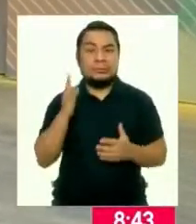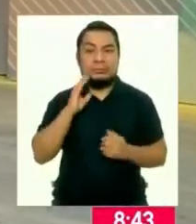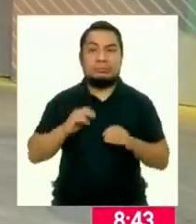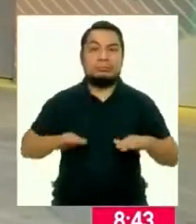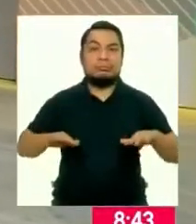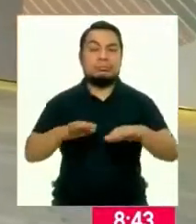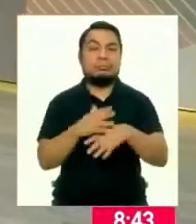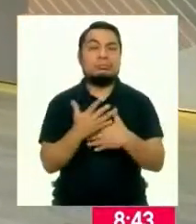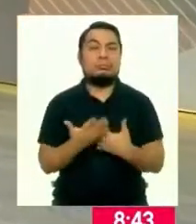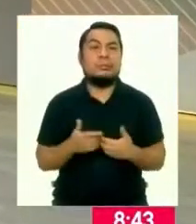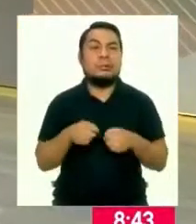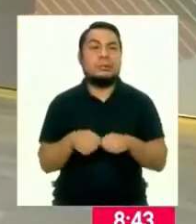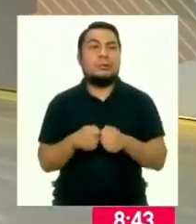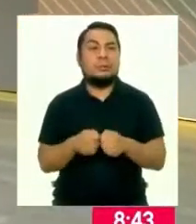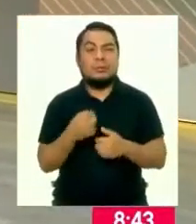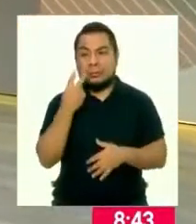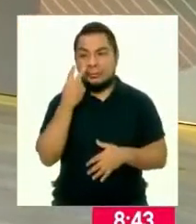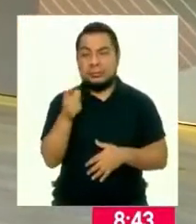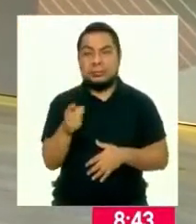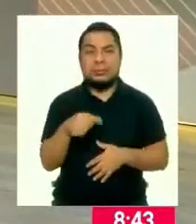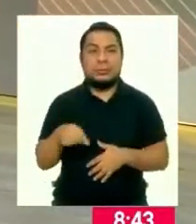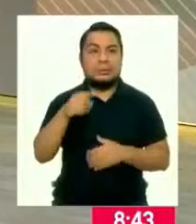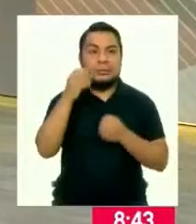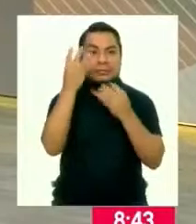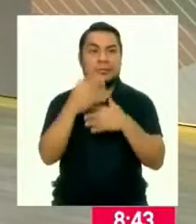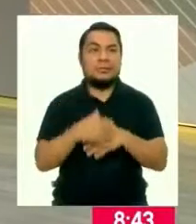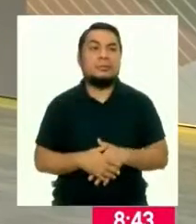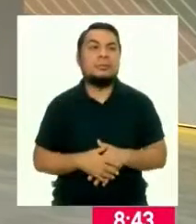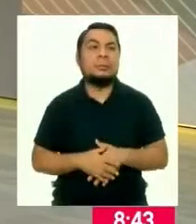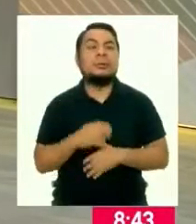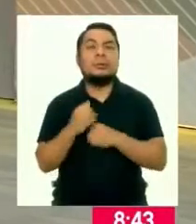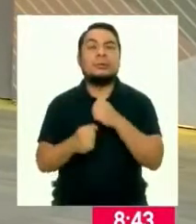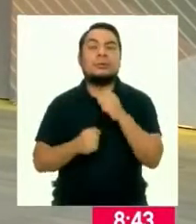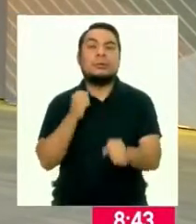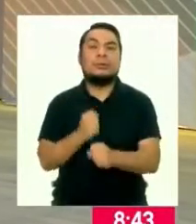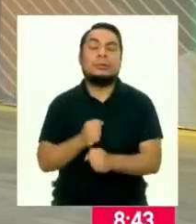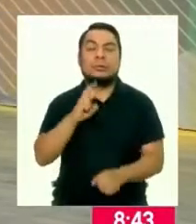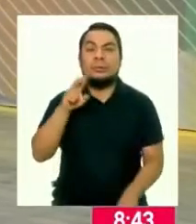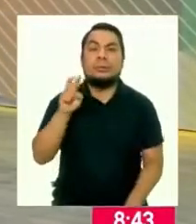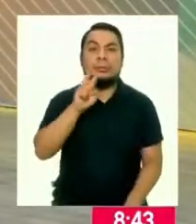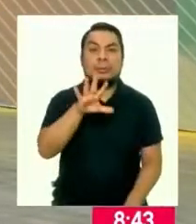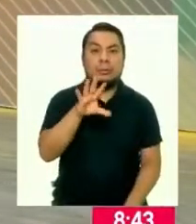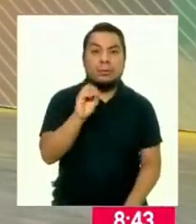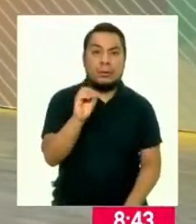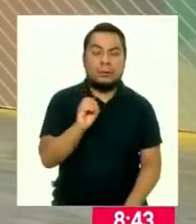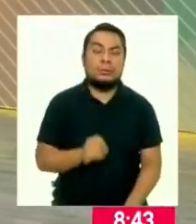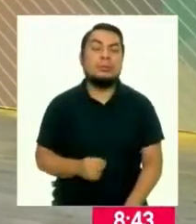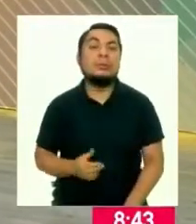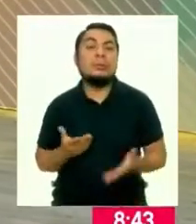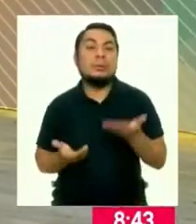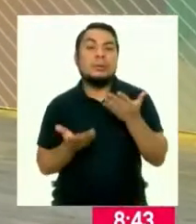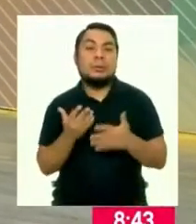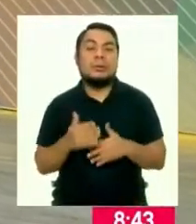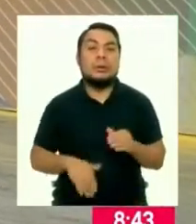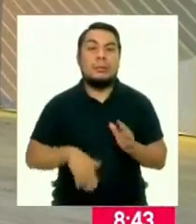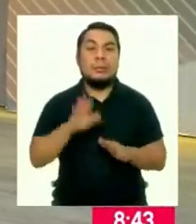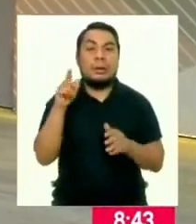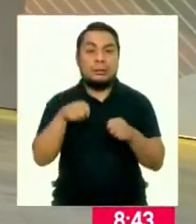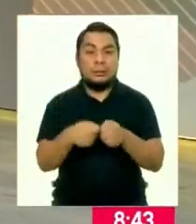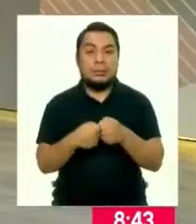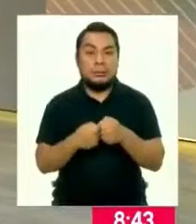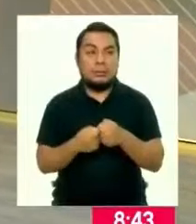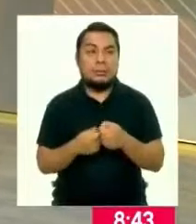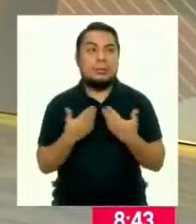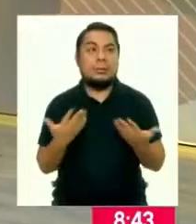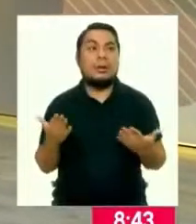océanos a través del plástico, como hemos visto aquí en este informe, para el año 2050 podría haber más plástico